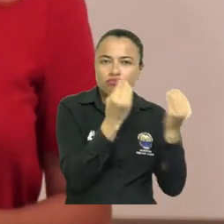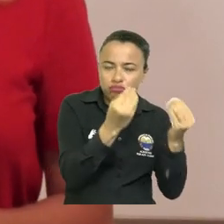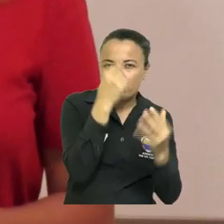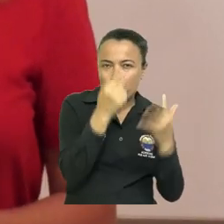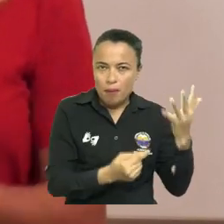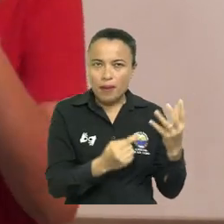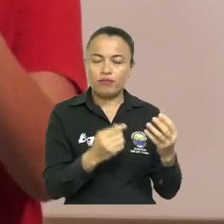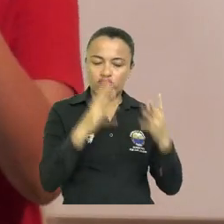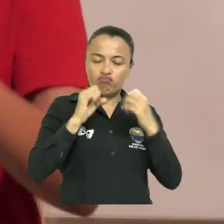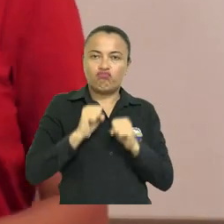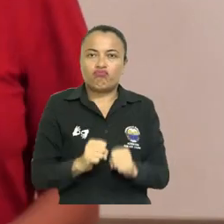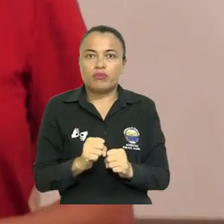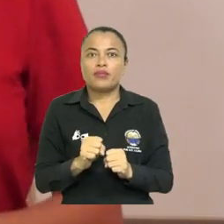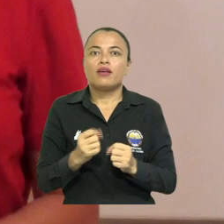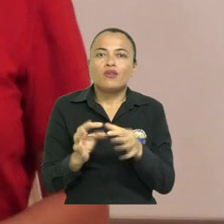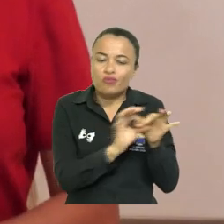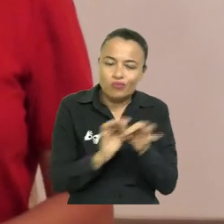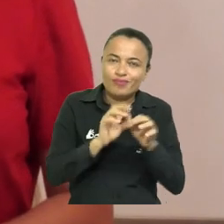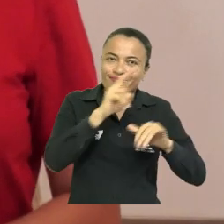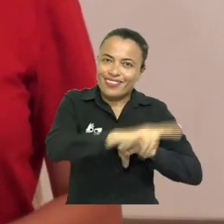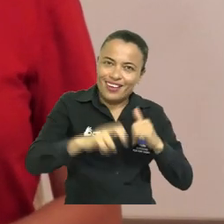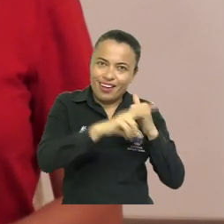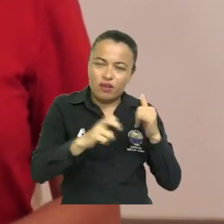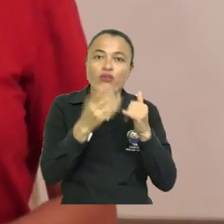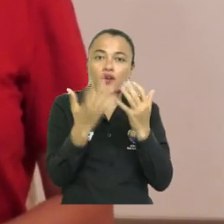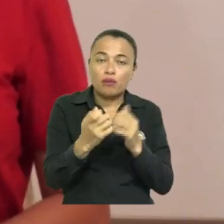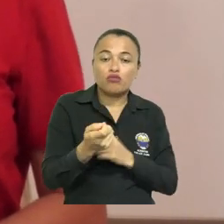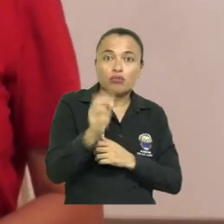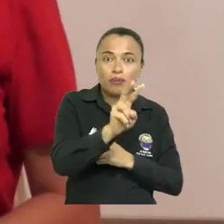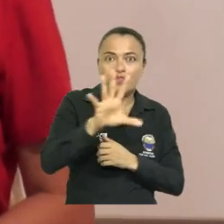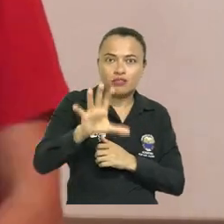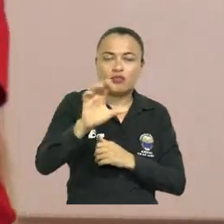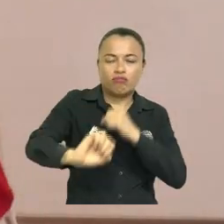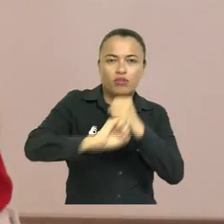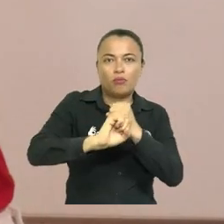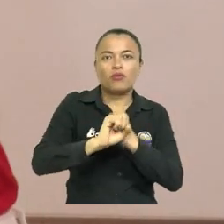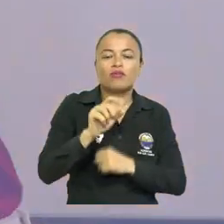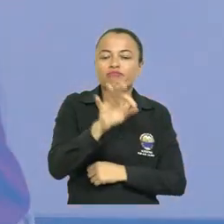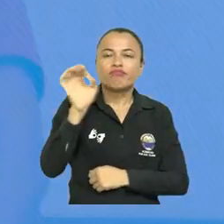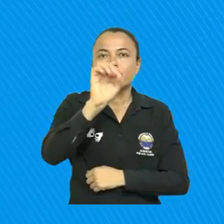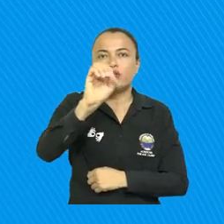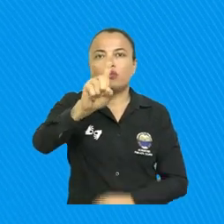en pro de nuestros conocimientos. Por un agro más unida, este 25 de octubre esperamos tu apoyo y marca 01.